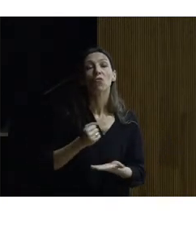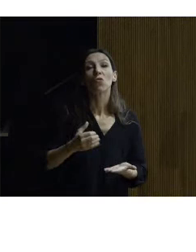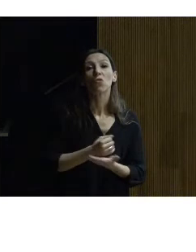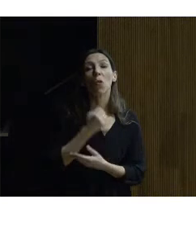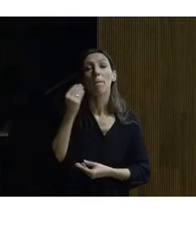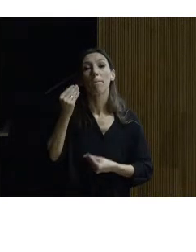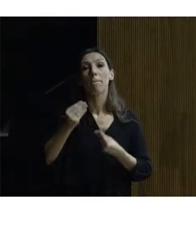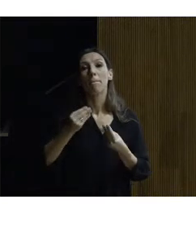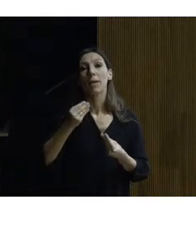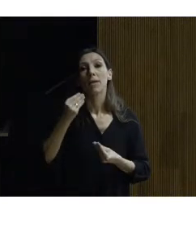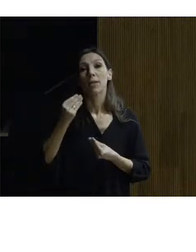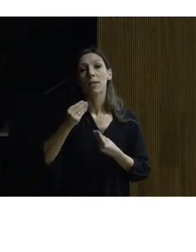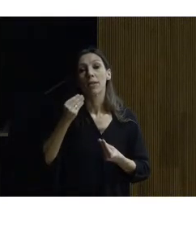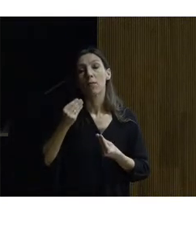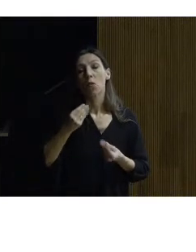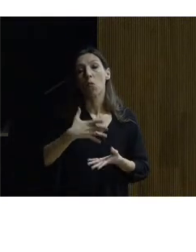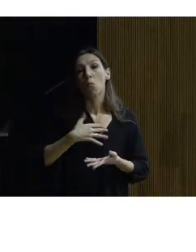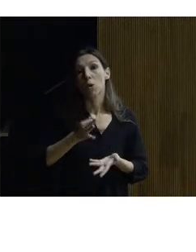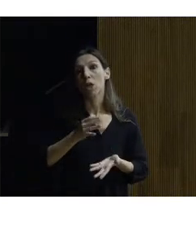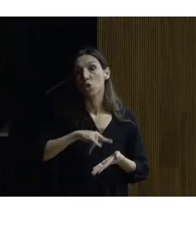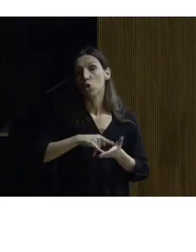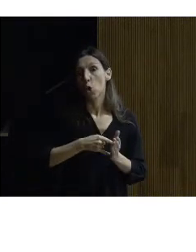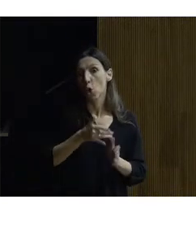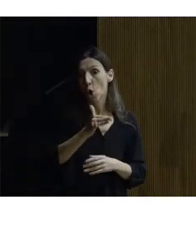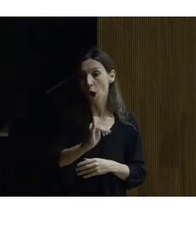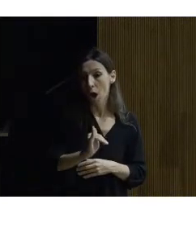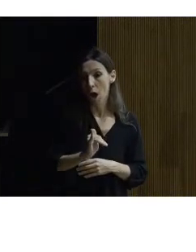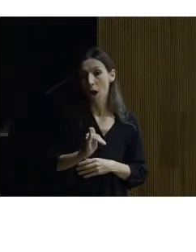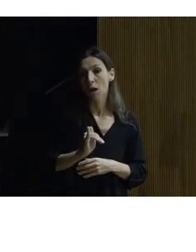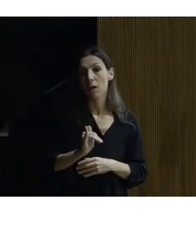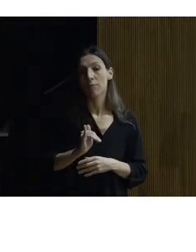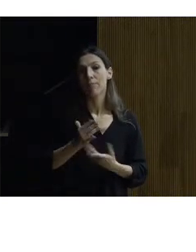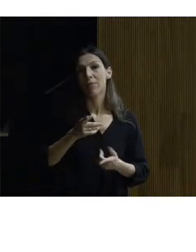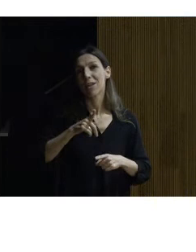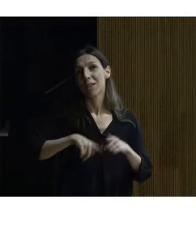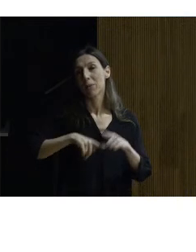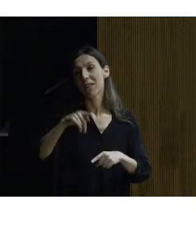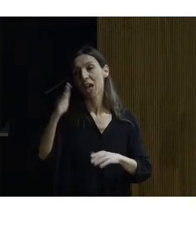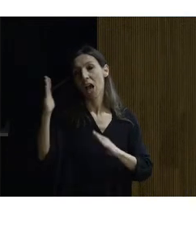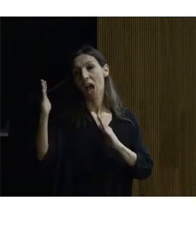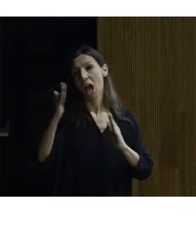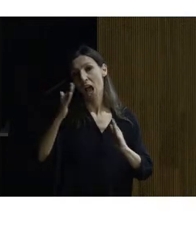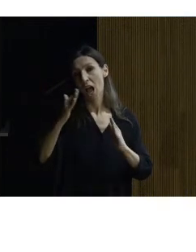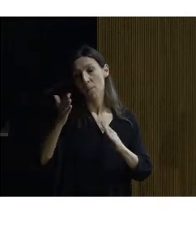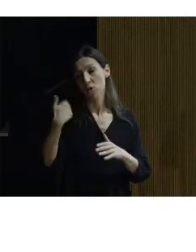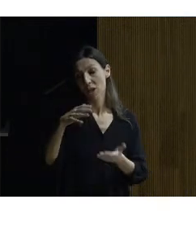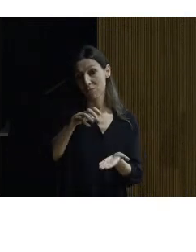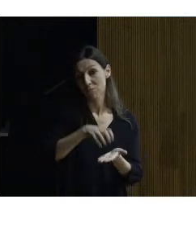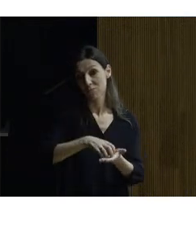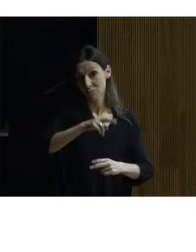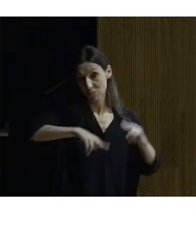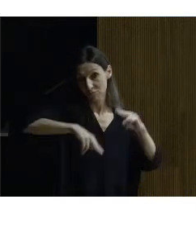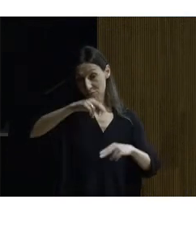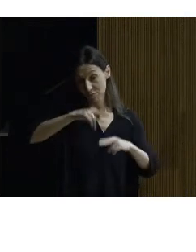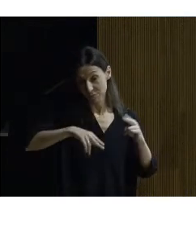que han de ser en una medida que podamos reversibles y que han de leerse en el momento en que han sido colocadas no tiene que tener